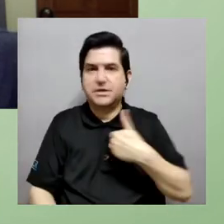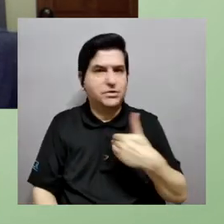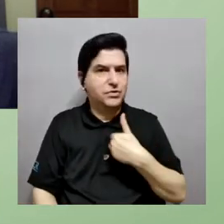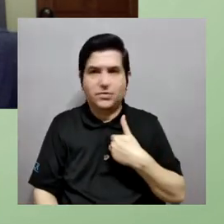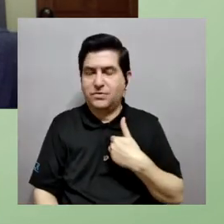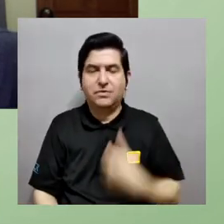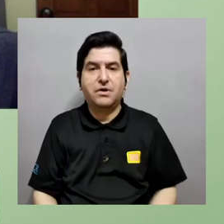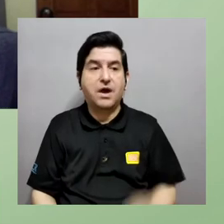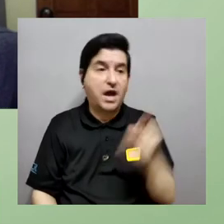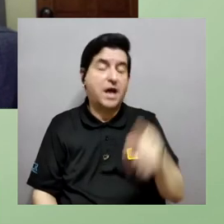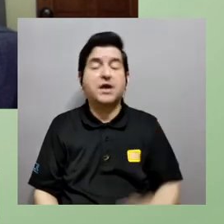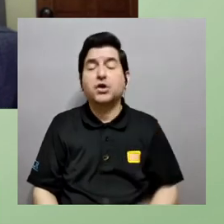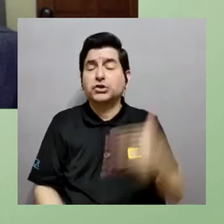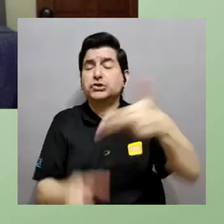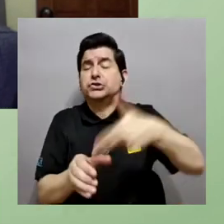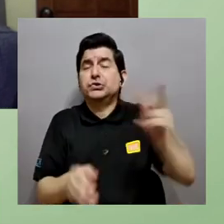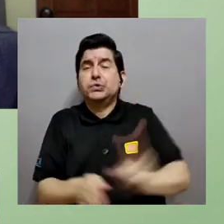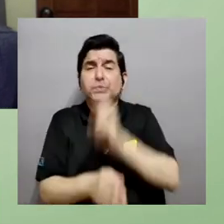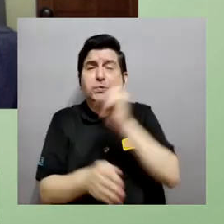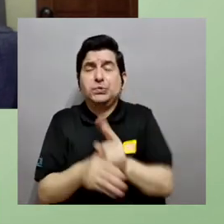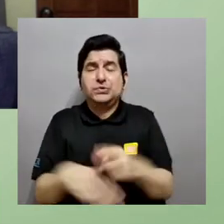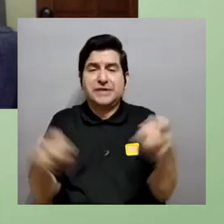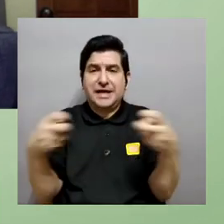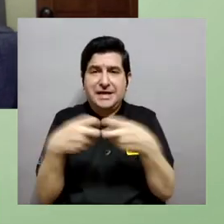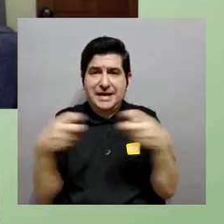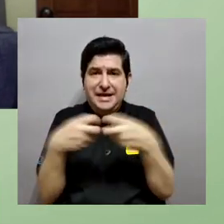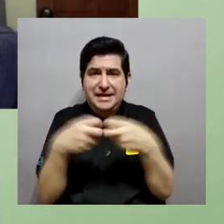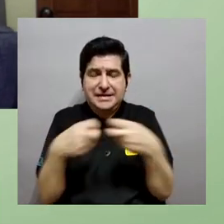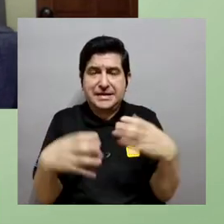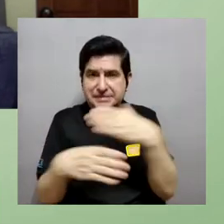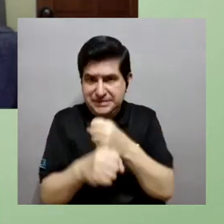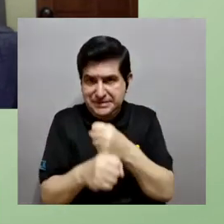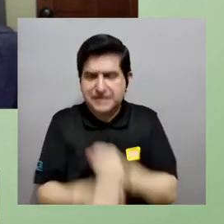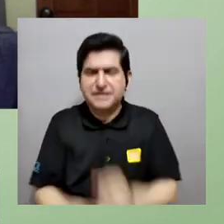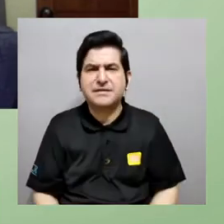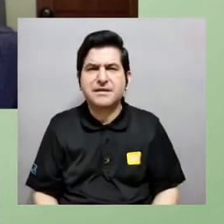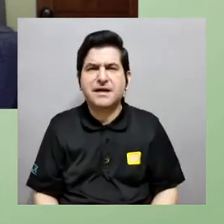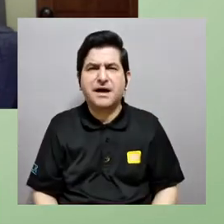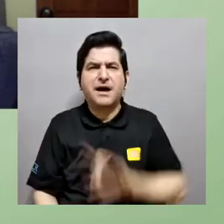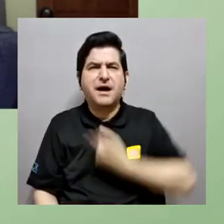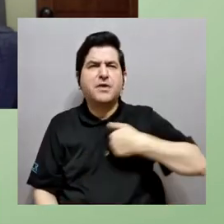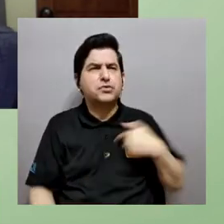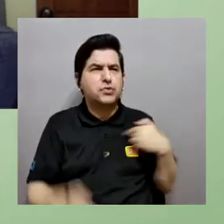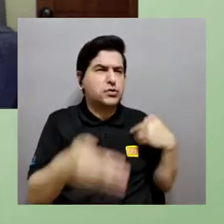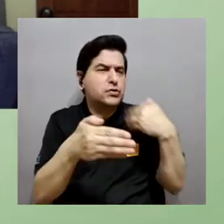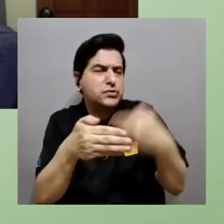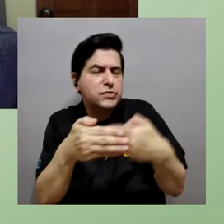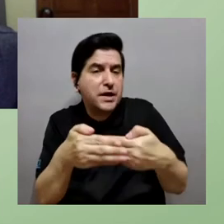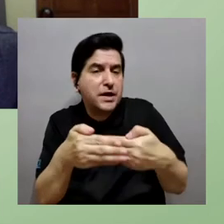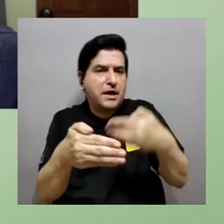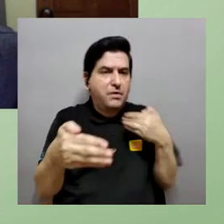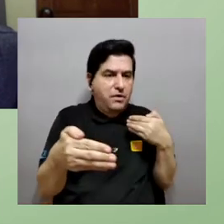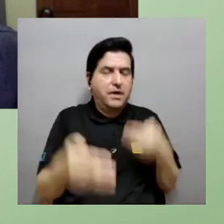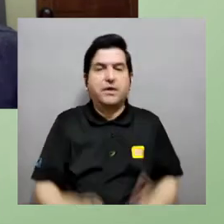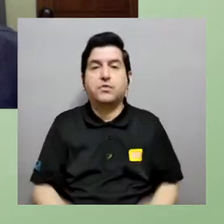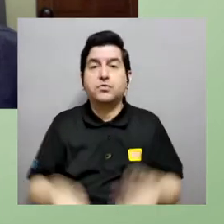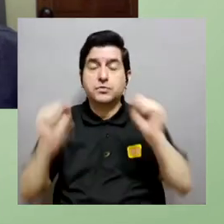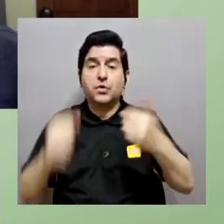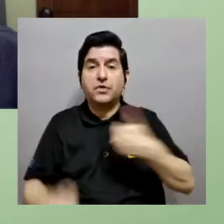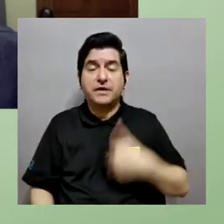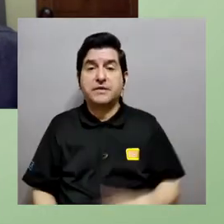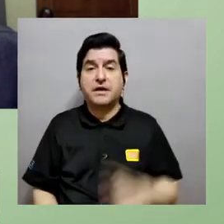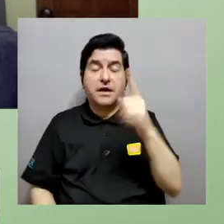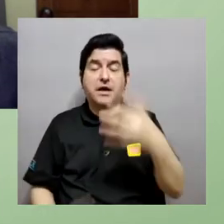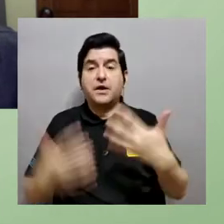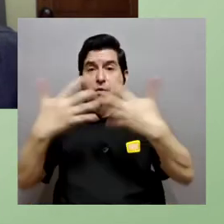para el medio ambiente o en países donde ni siquiera tienen eso sino que todavía están quemando petróleo para generar energía contanos qué tan